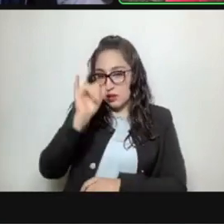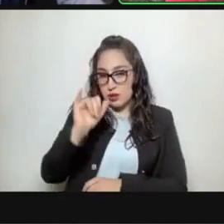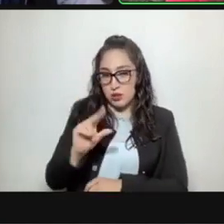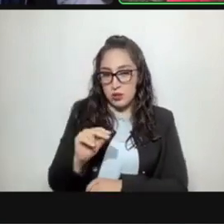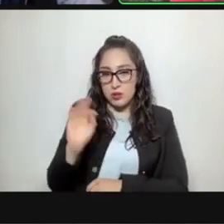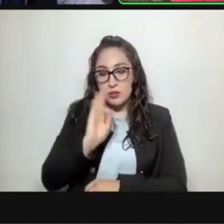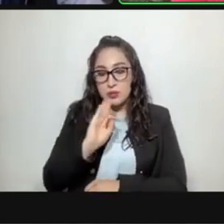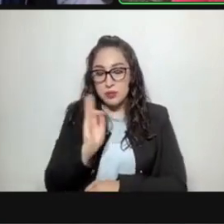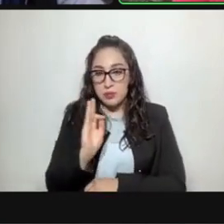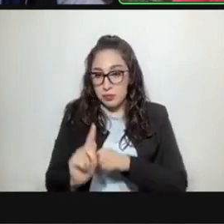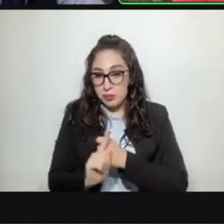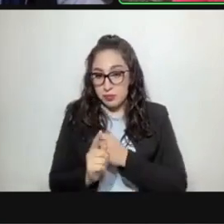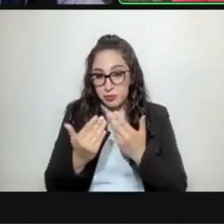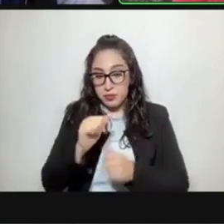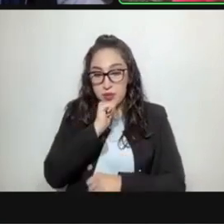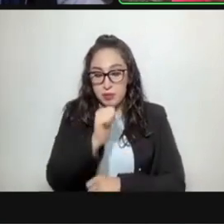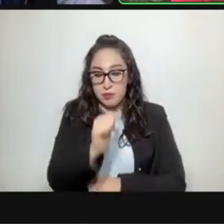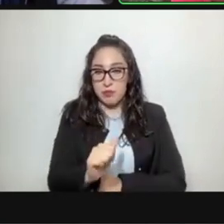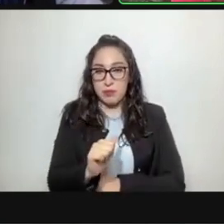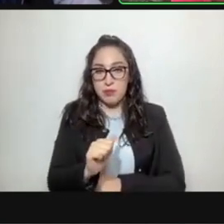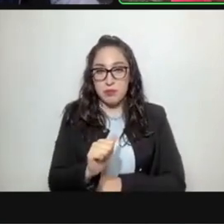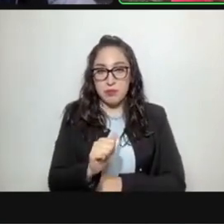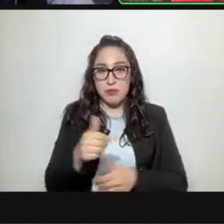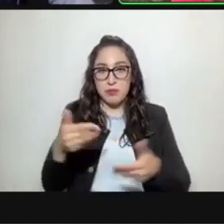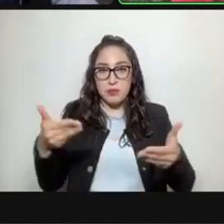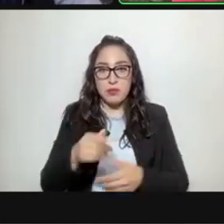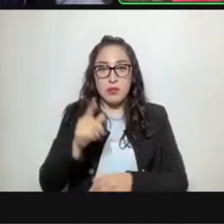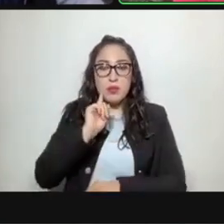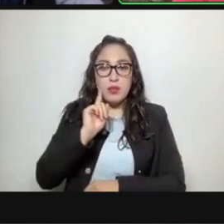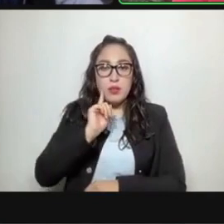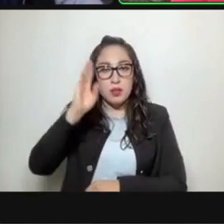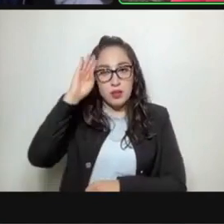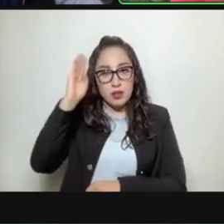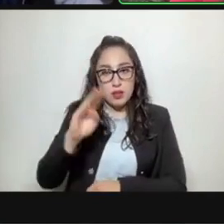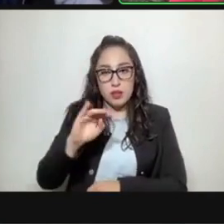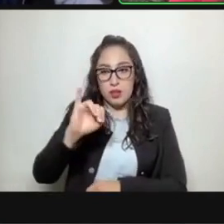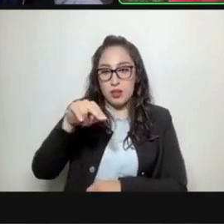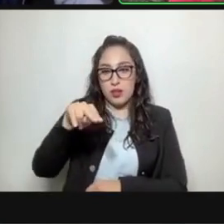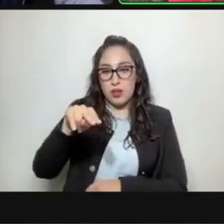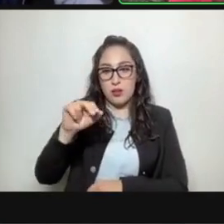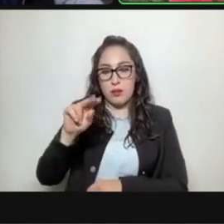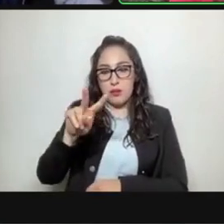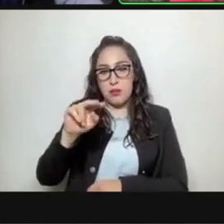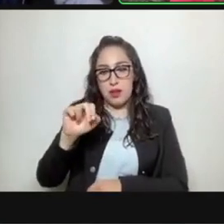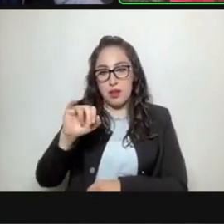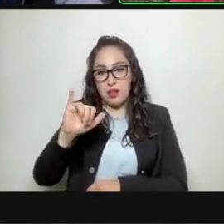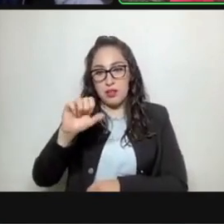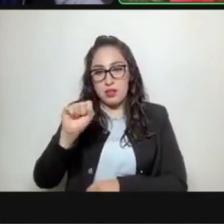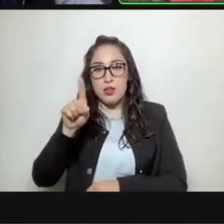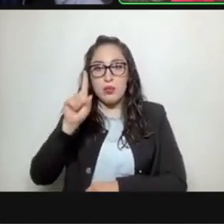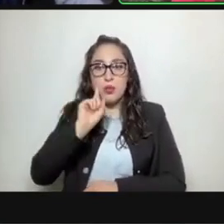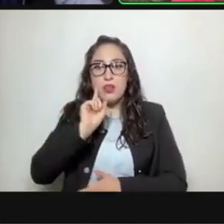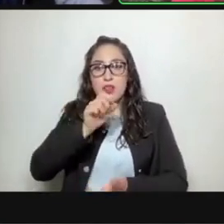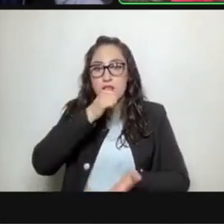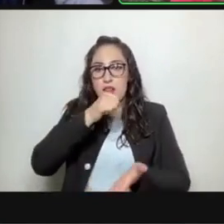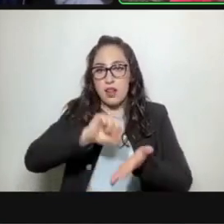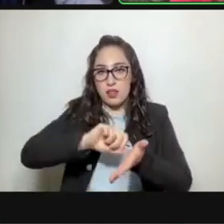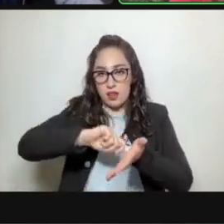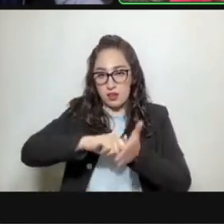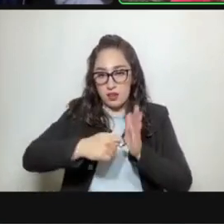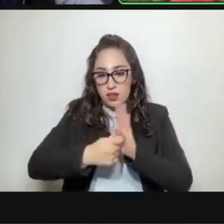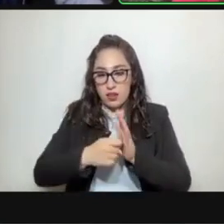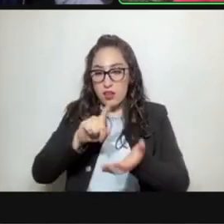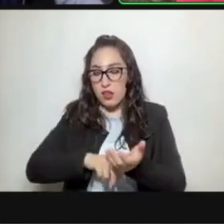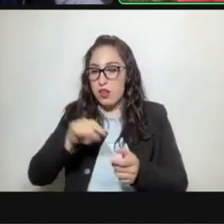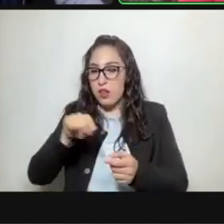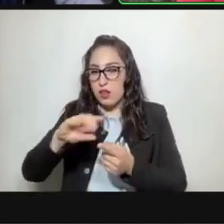inconveniente eh a la maestra Inavis Fábregas como secretaria técnica de esta comisión de